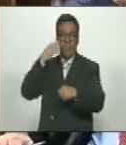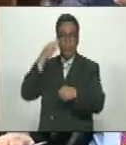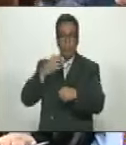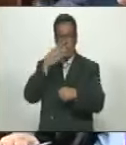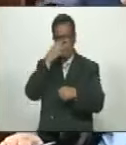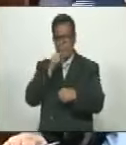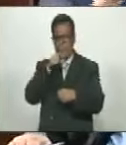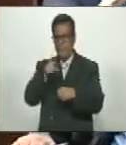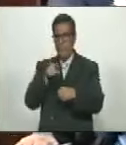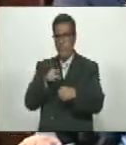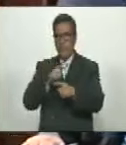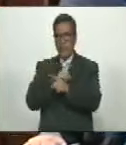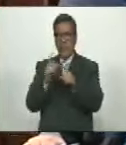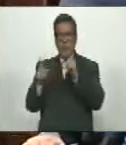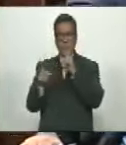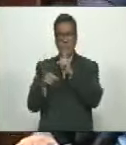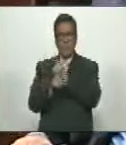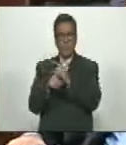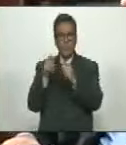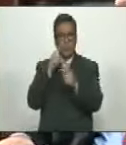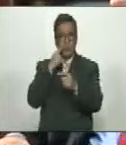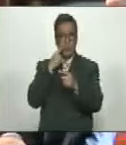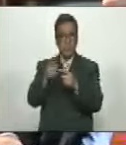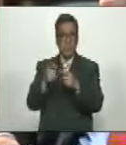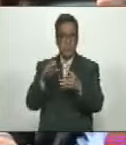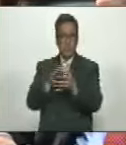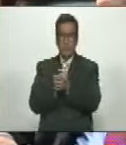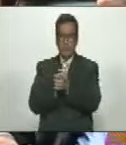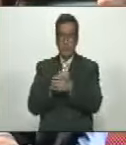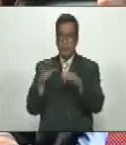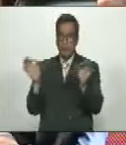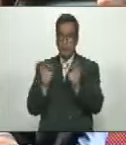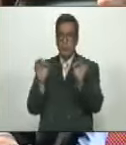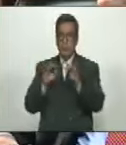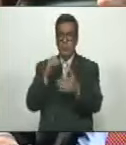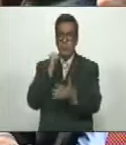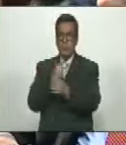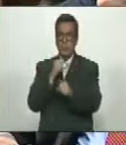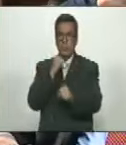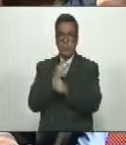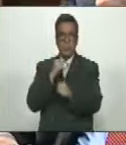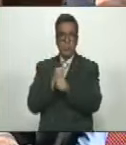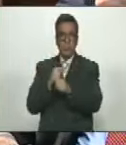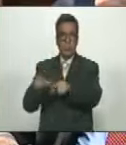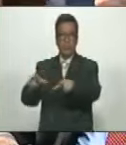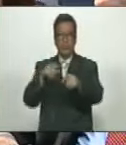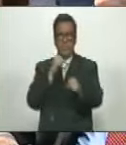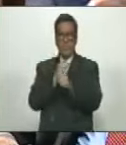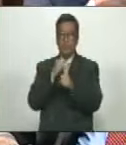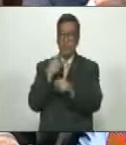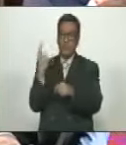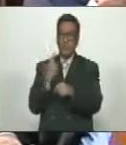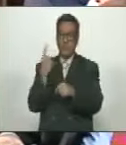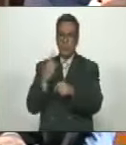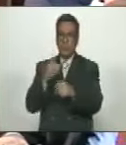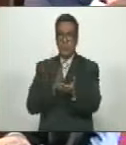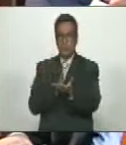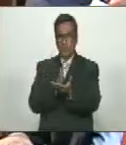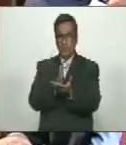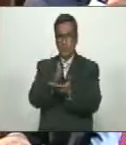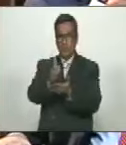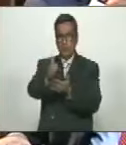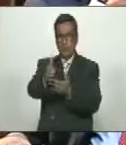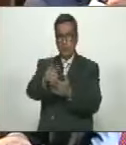que sin haber cambios desde el punto de vista accionario ni empleos ni lugares de trabajo sino solamente la continuidad